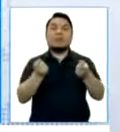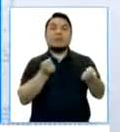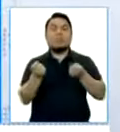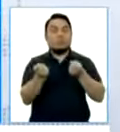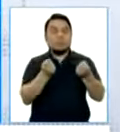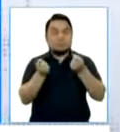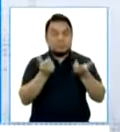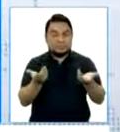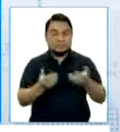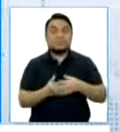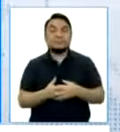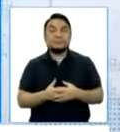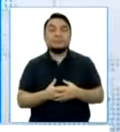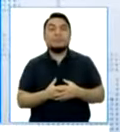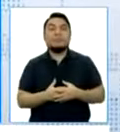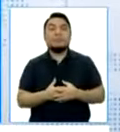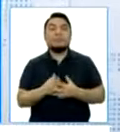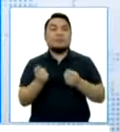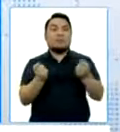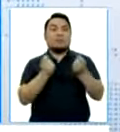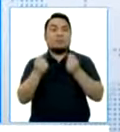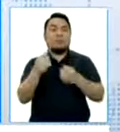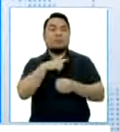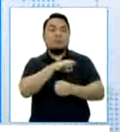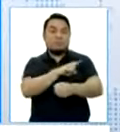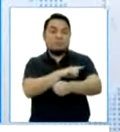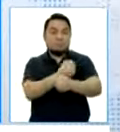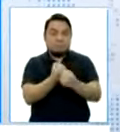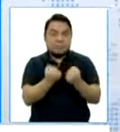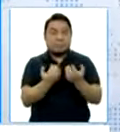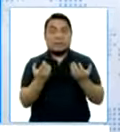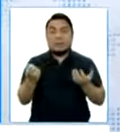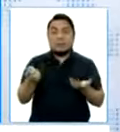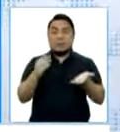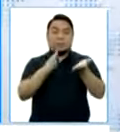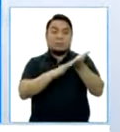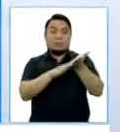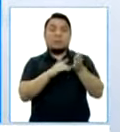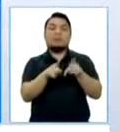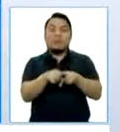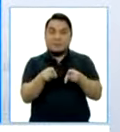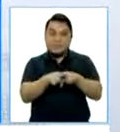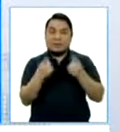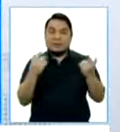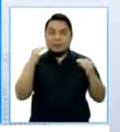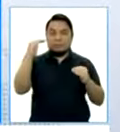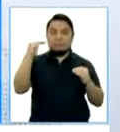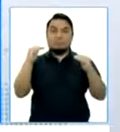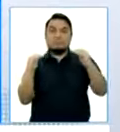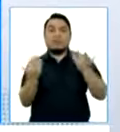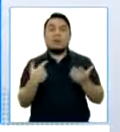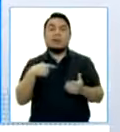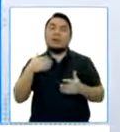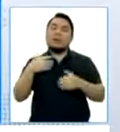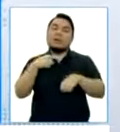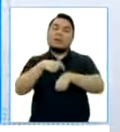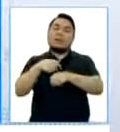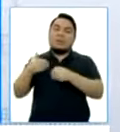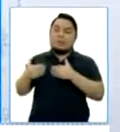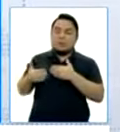del poder. Y la Defensoría del Pueblo es un contrapoder, es un contrapeso. A lo largo de la historia,